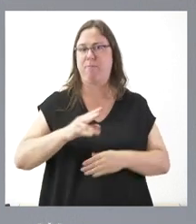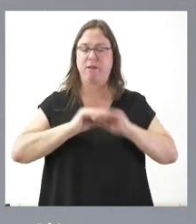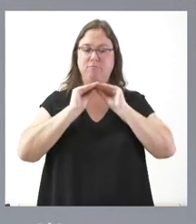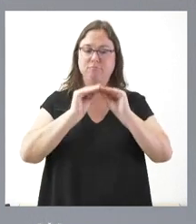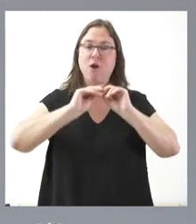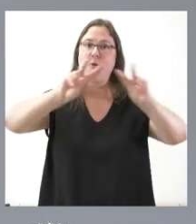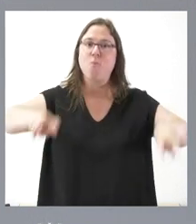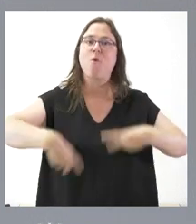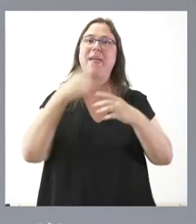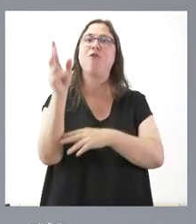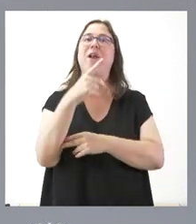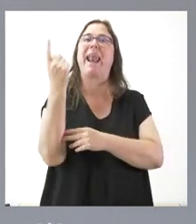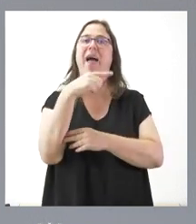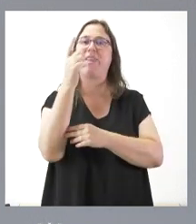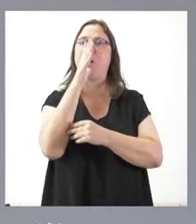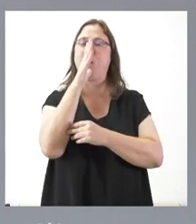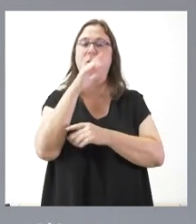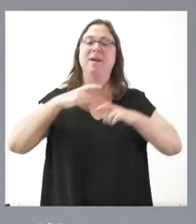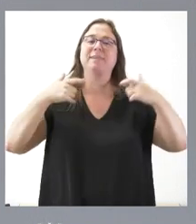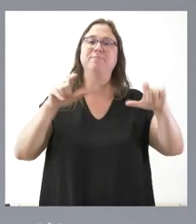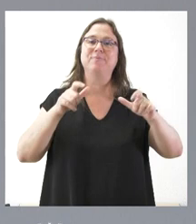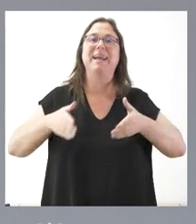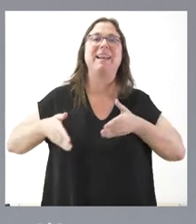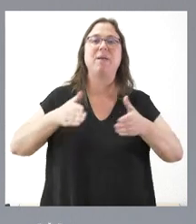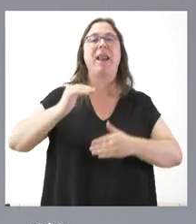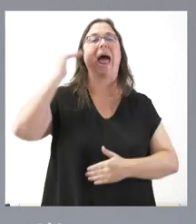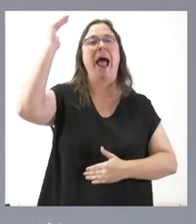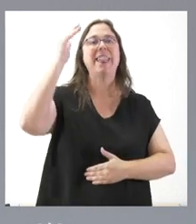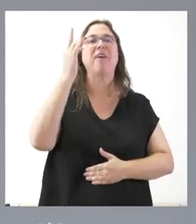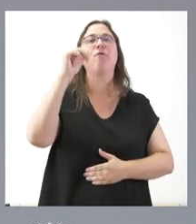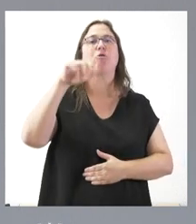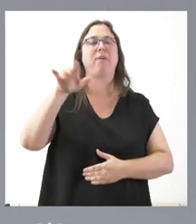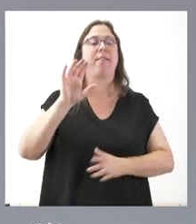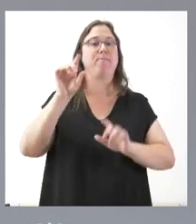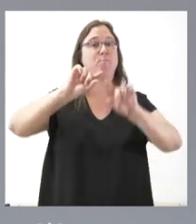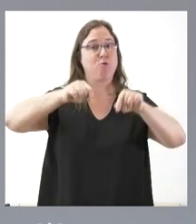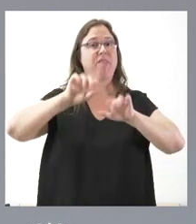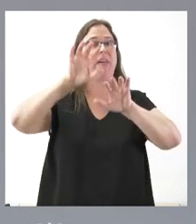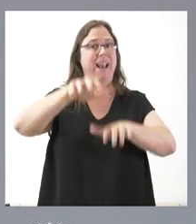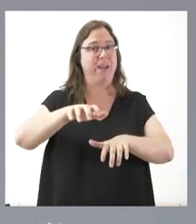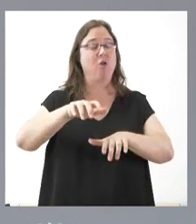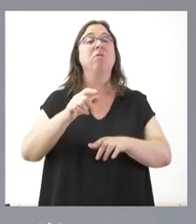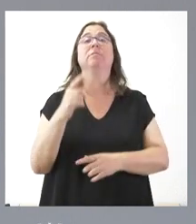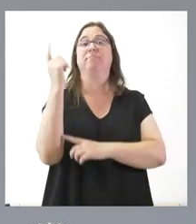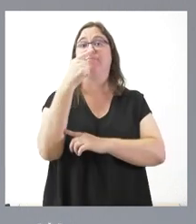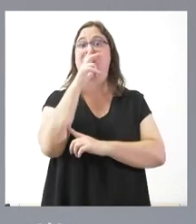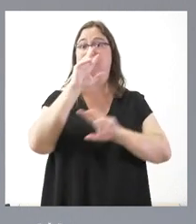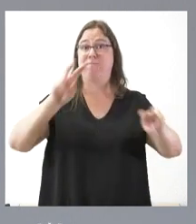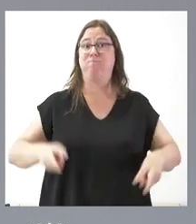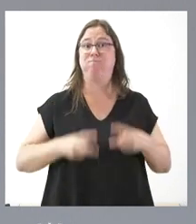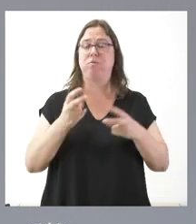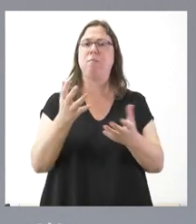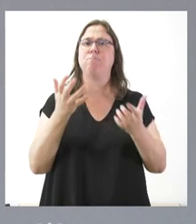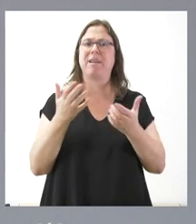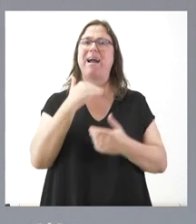del regadío en la comunidad de regantes de la ribera Alta del Porma, en León. Esta modernización del regadío citado va a beneficiar a casi